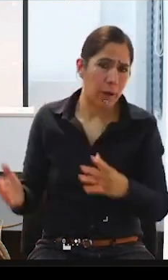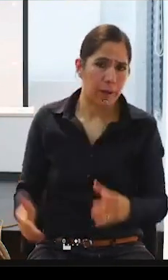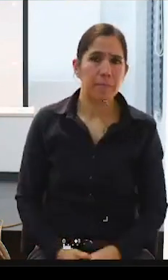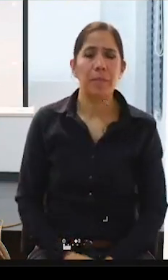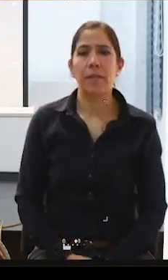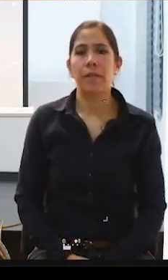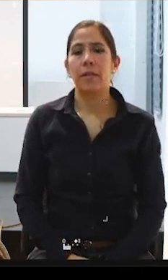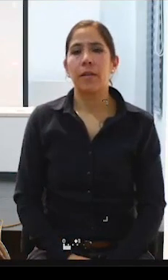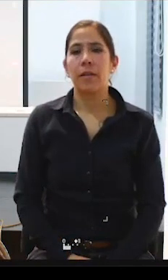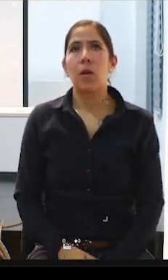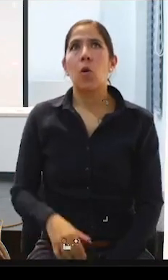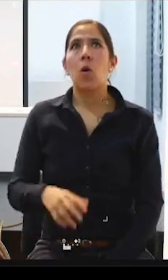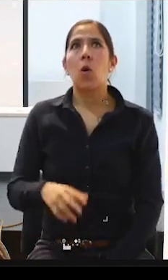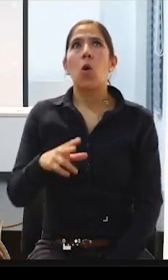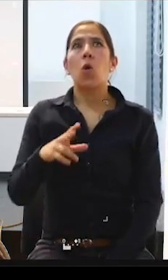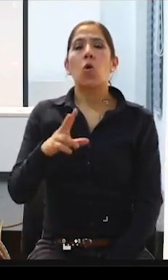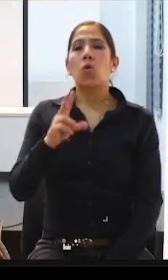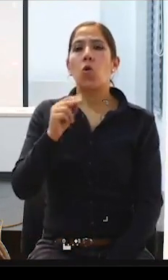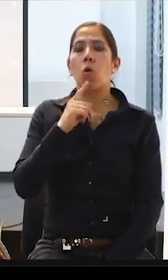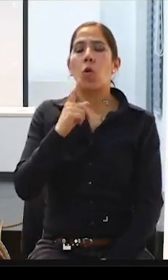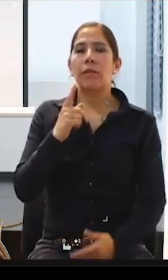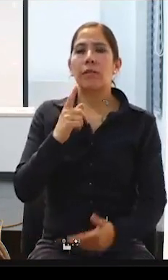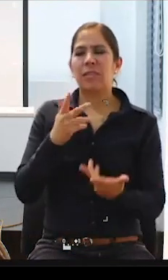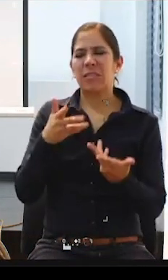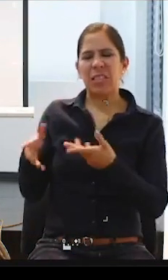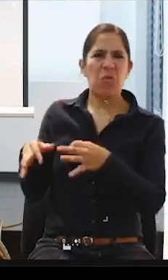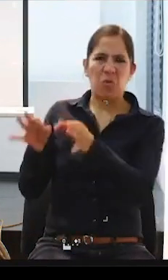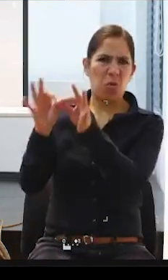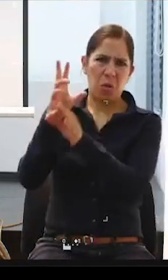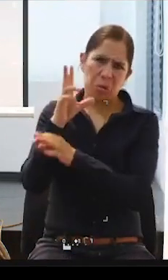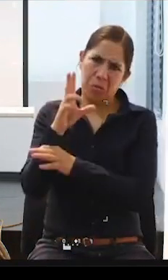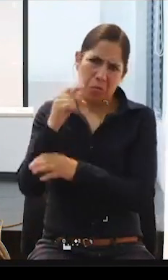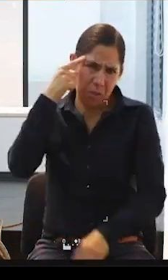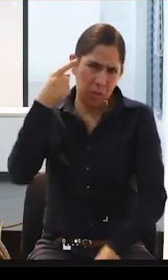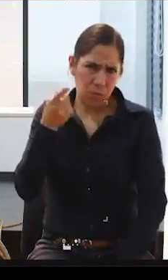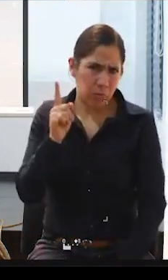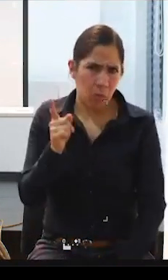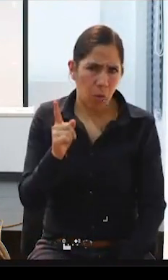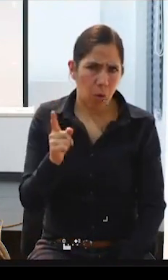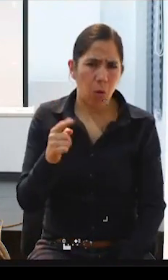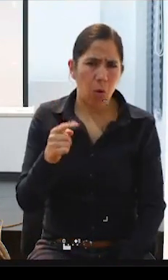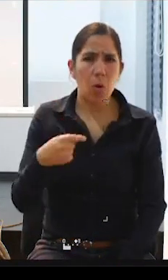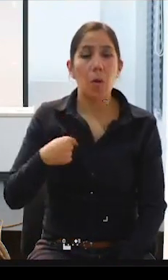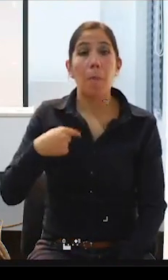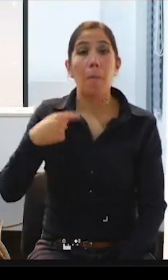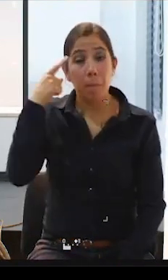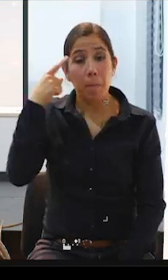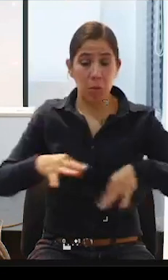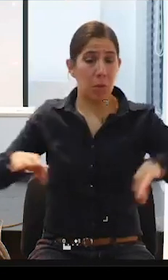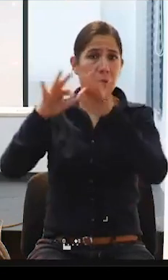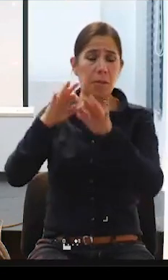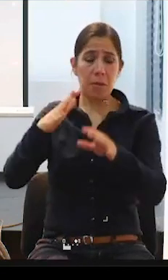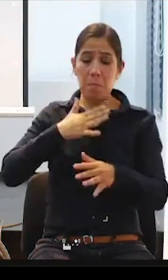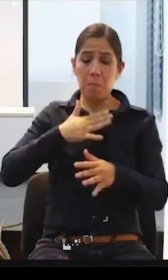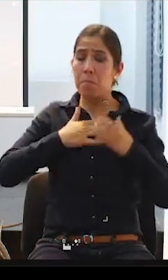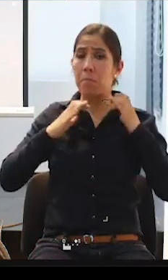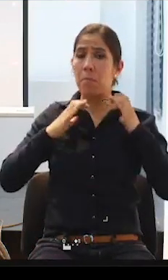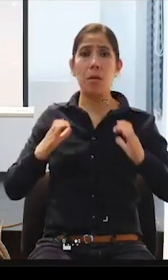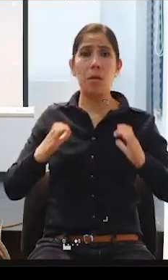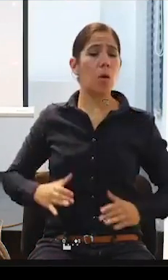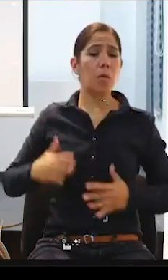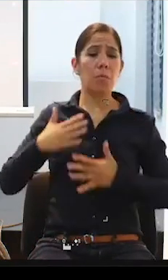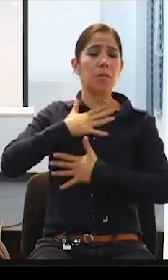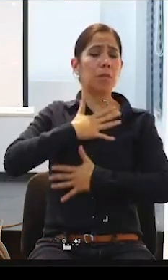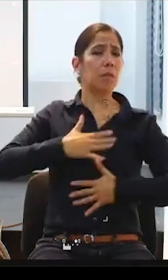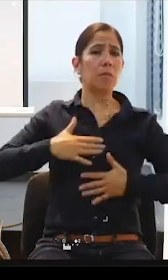no es, no es, no es el camino, el camino es acceder a tu propio cuerpo porque si tú